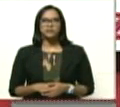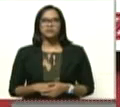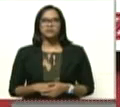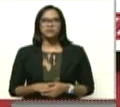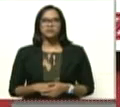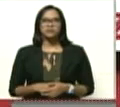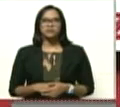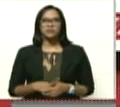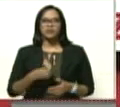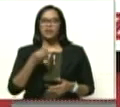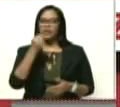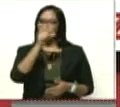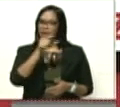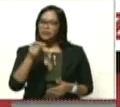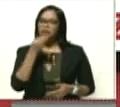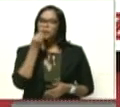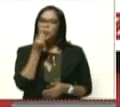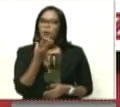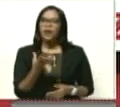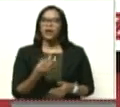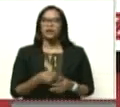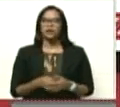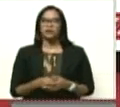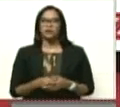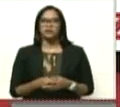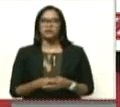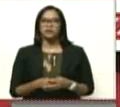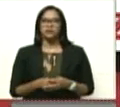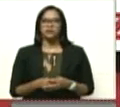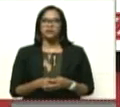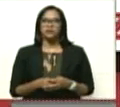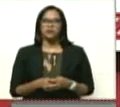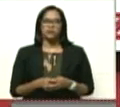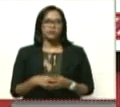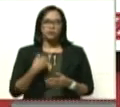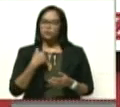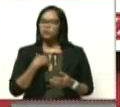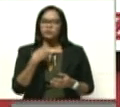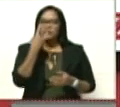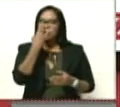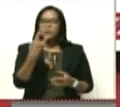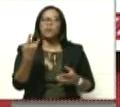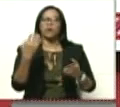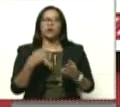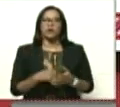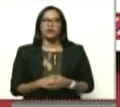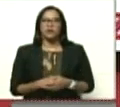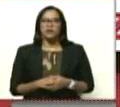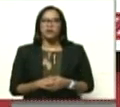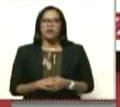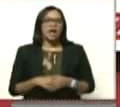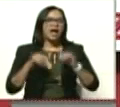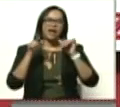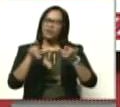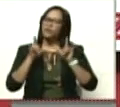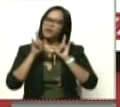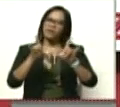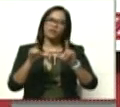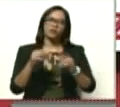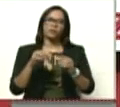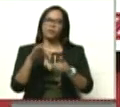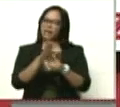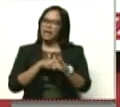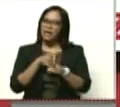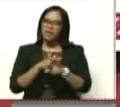Gente buena. Estos videos le suben a uno la moral para seguir adelante. A ellos mi afecto, mi cariño y